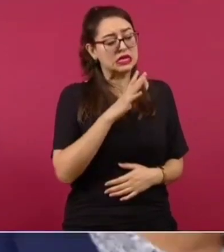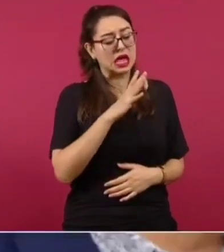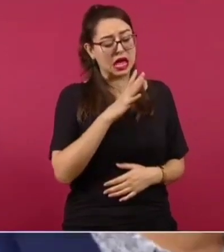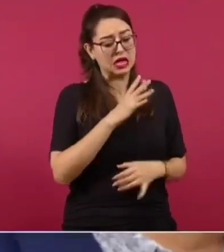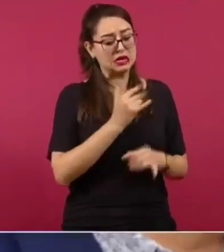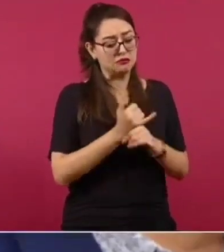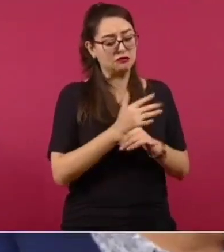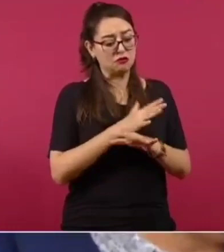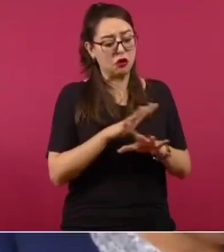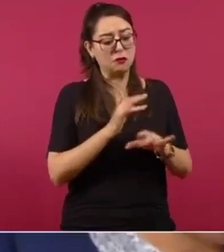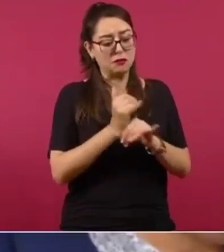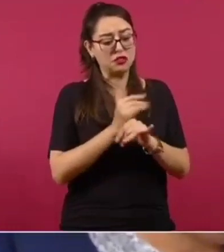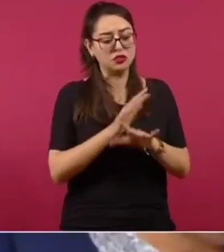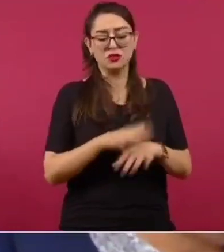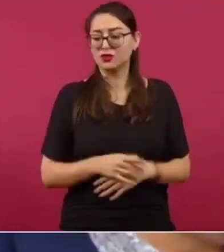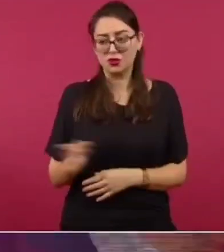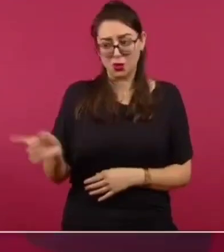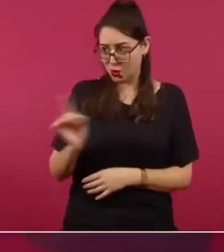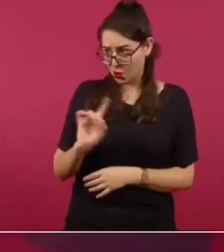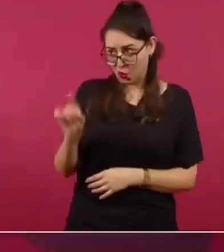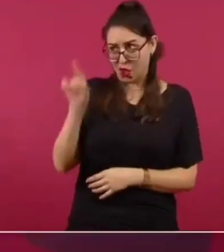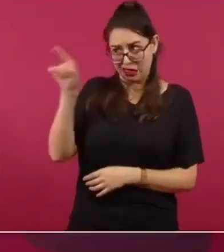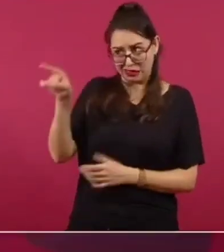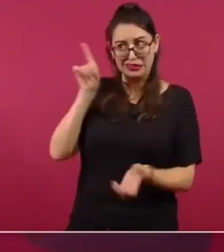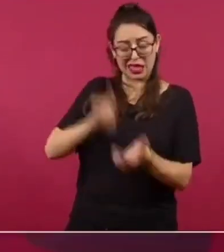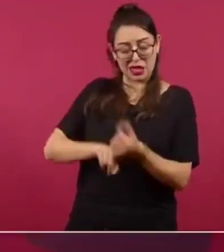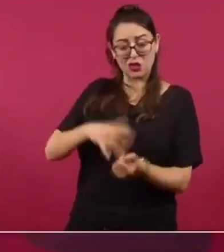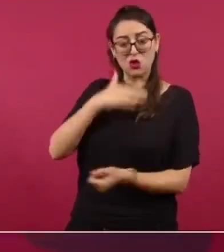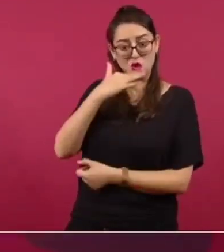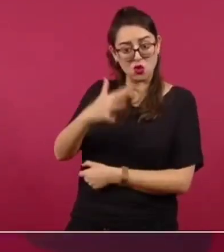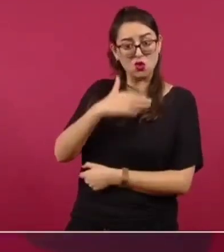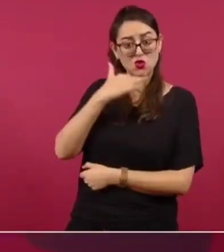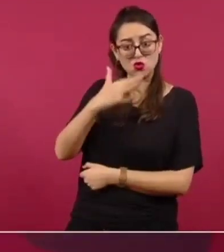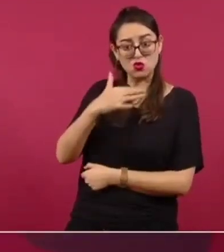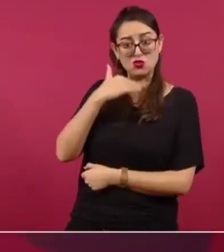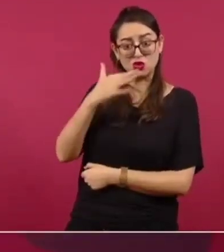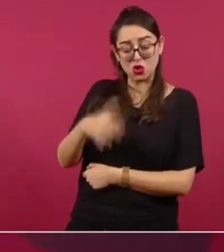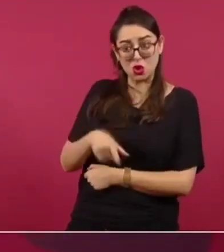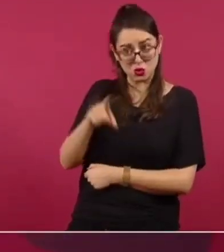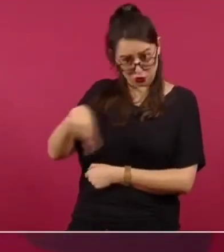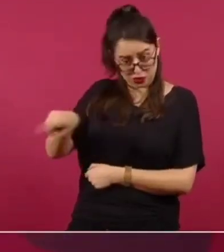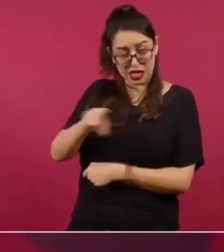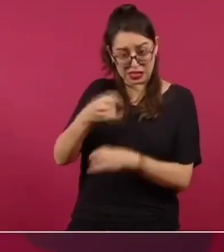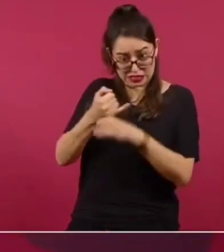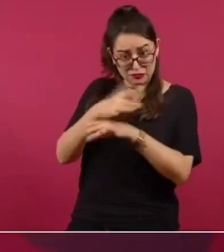últimamente? No, actos de corrupción, lo que diga mi dedito.